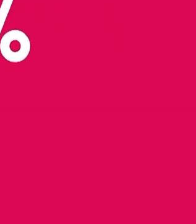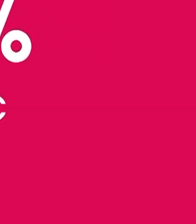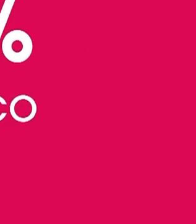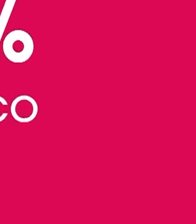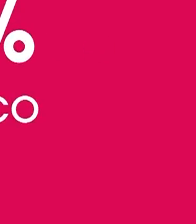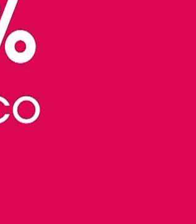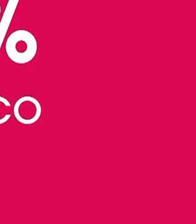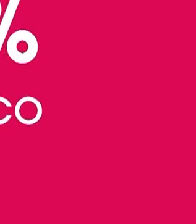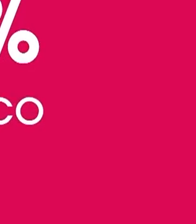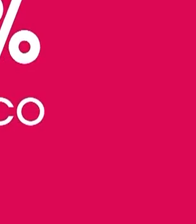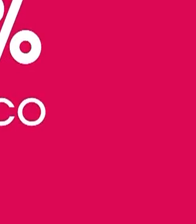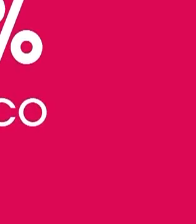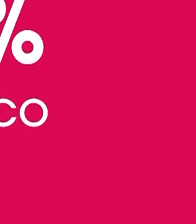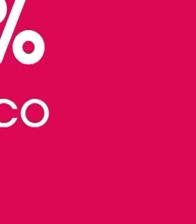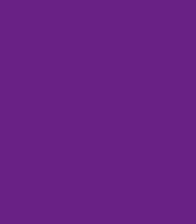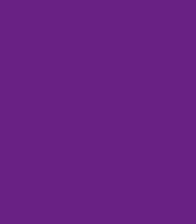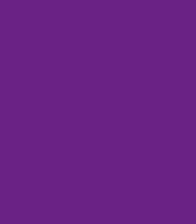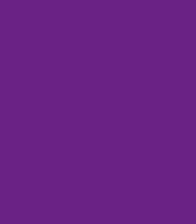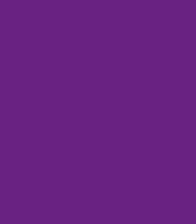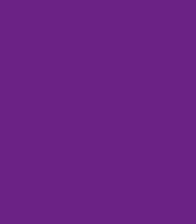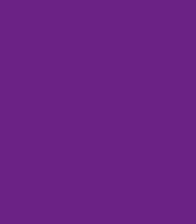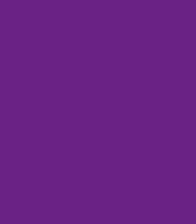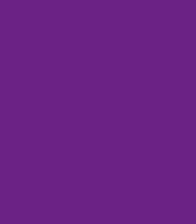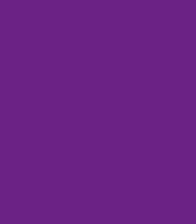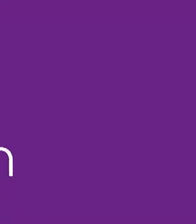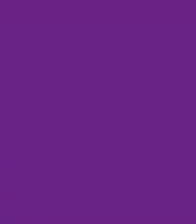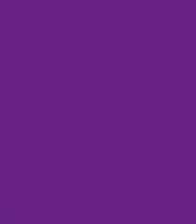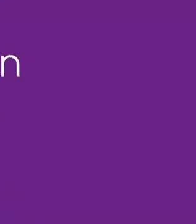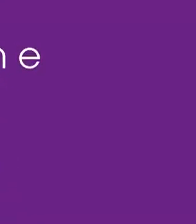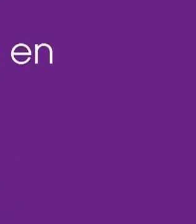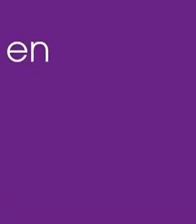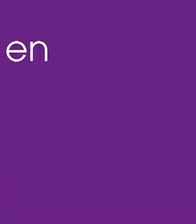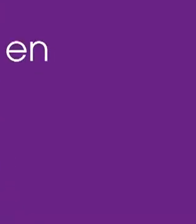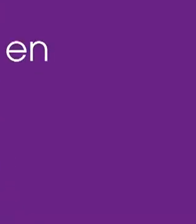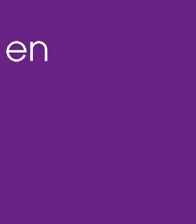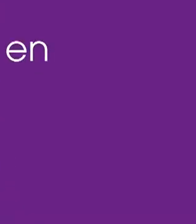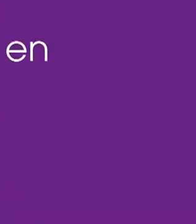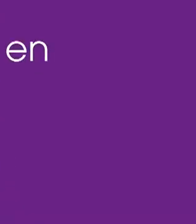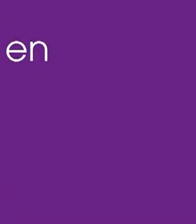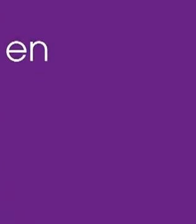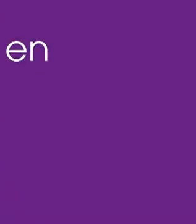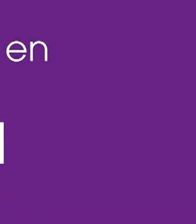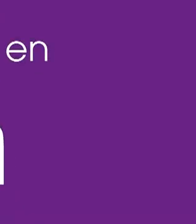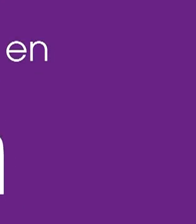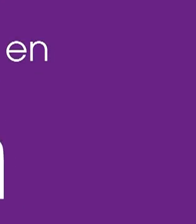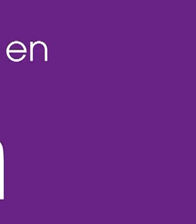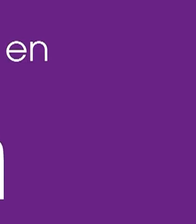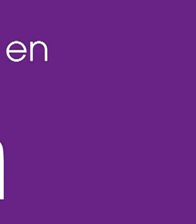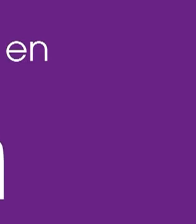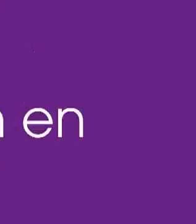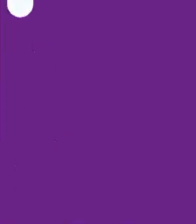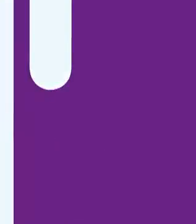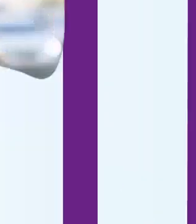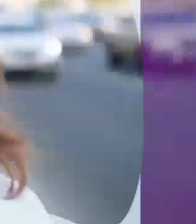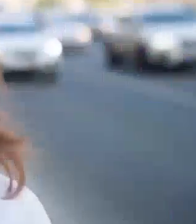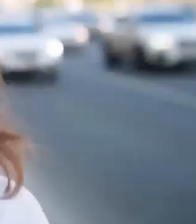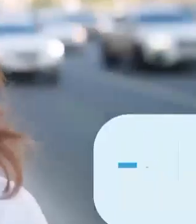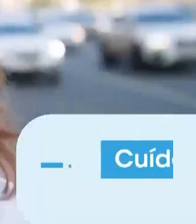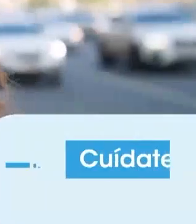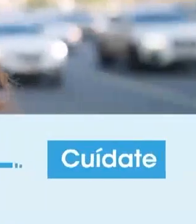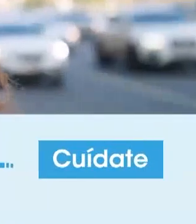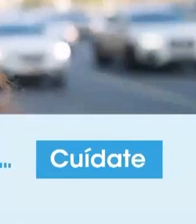de ellos asociados al consumo de tabaco. Cuatro de cada cinco pacientes son diagnosticados en etapa avanzada.